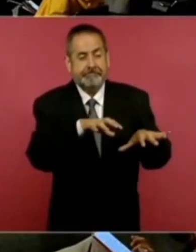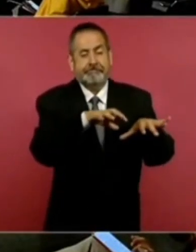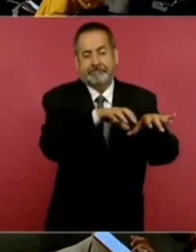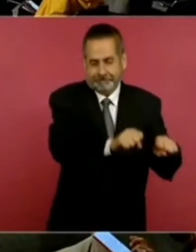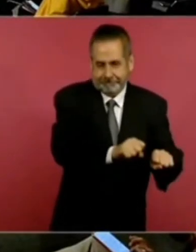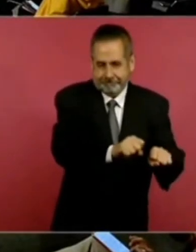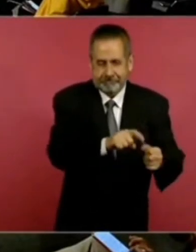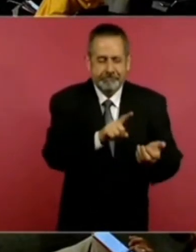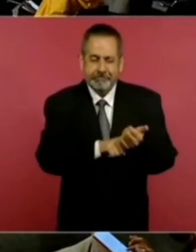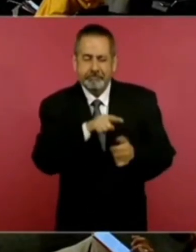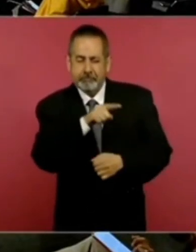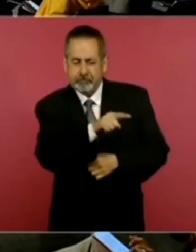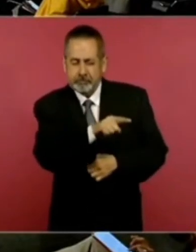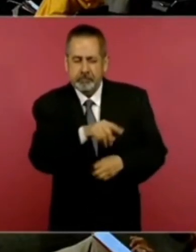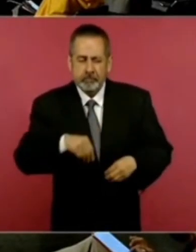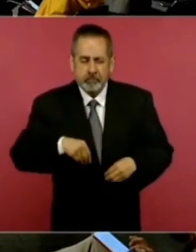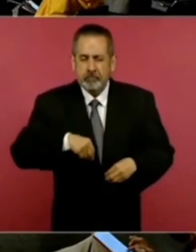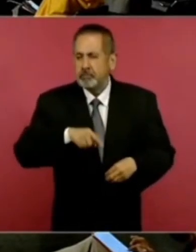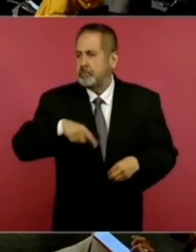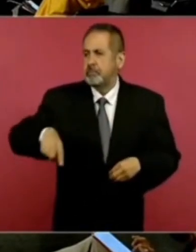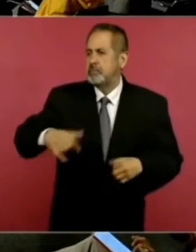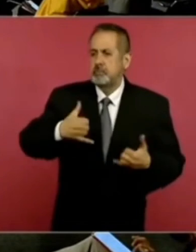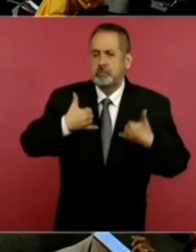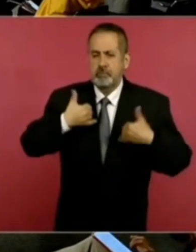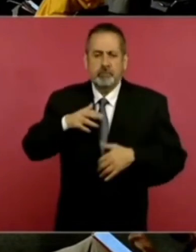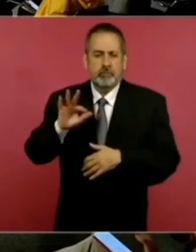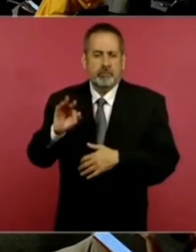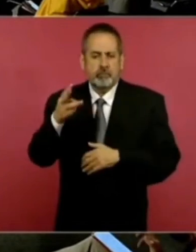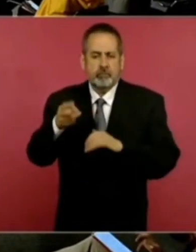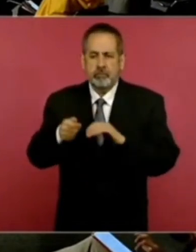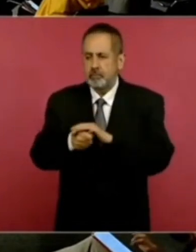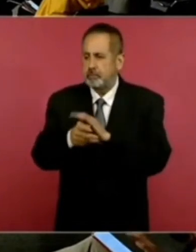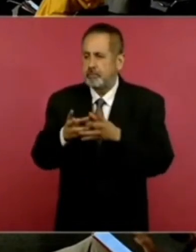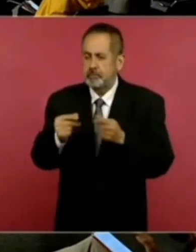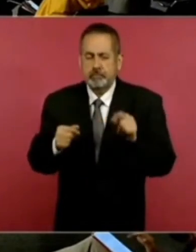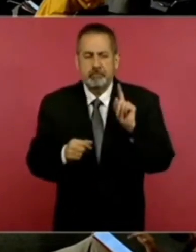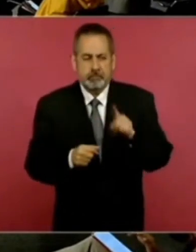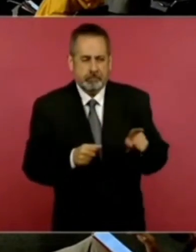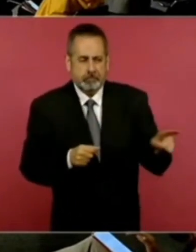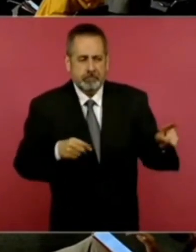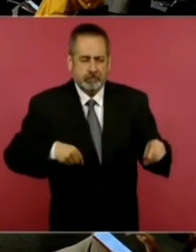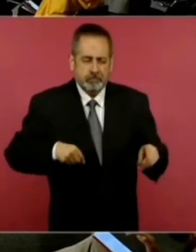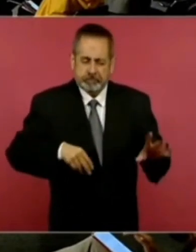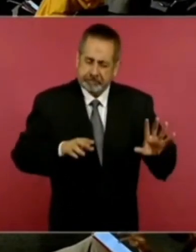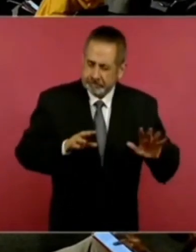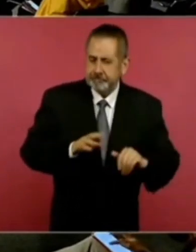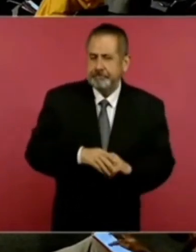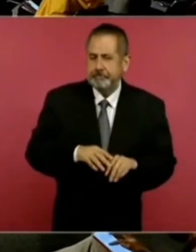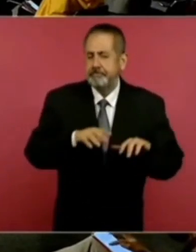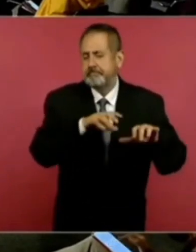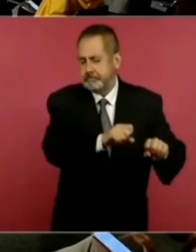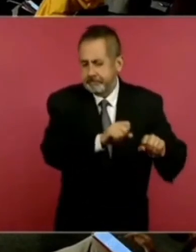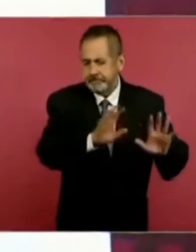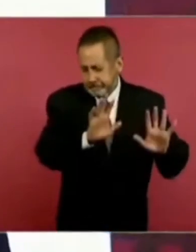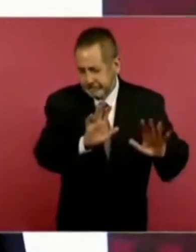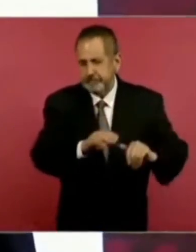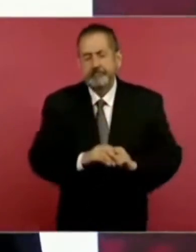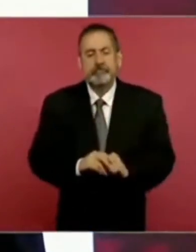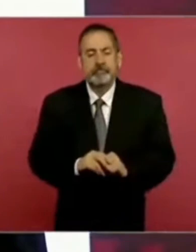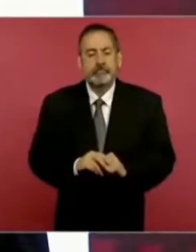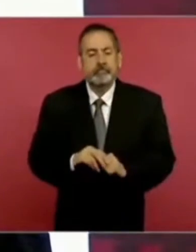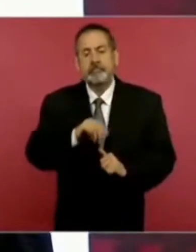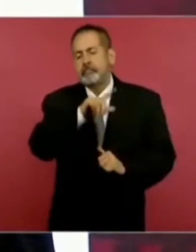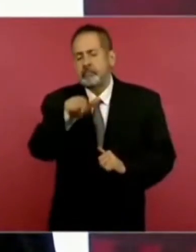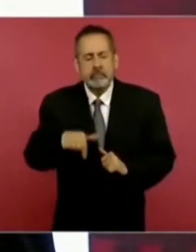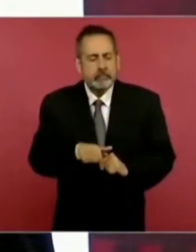y en poco tiempo, a diferencia de lo que sucede en otros casos, los